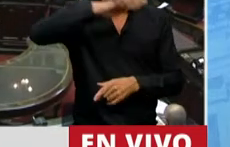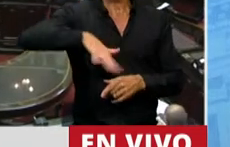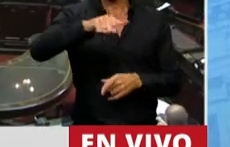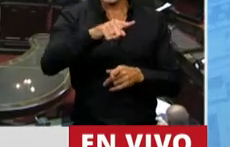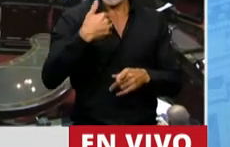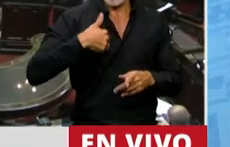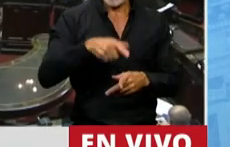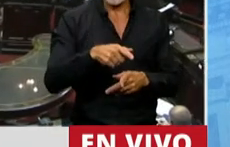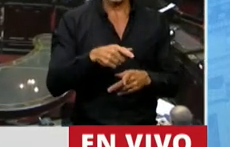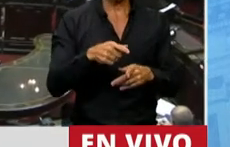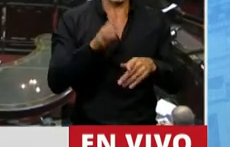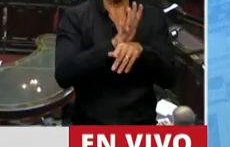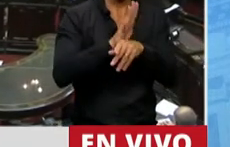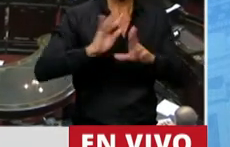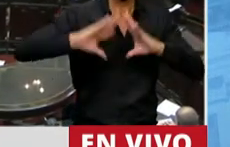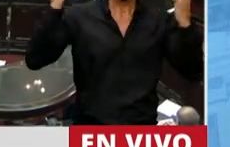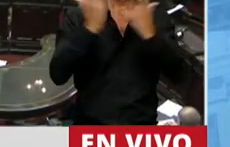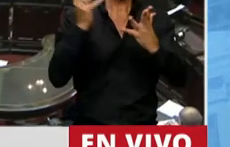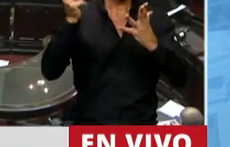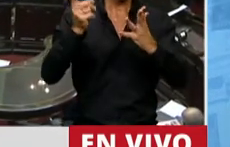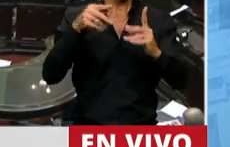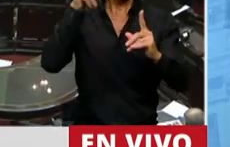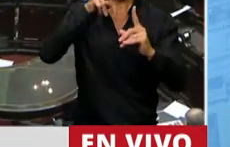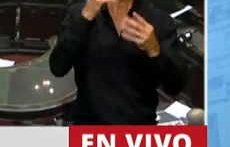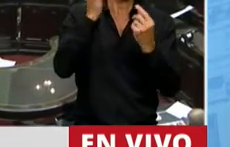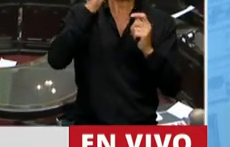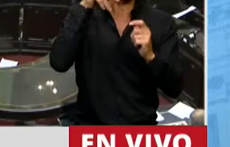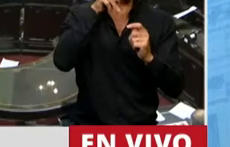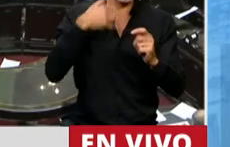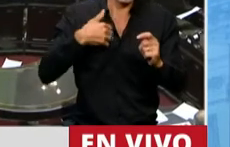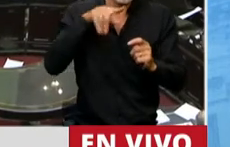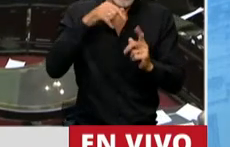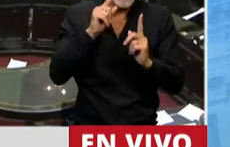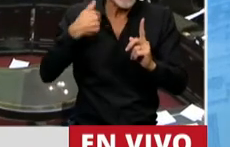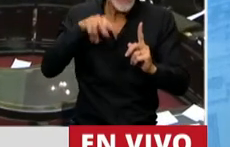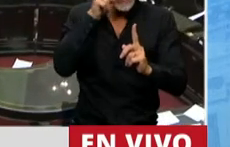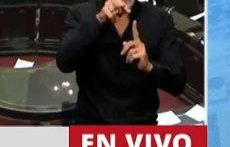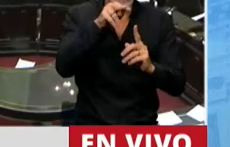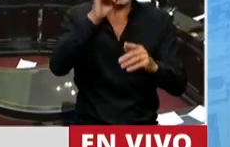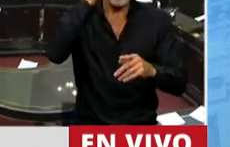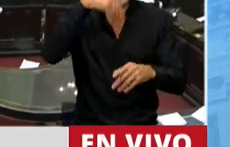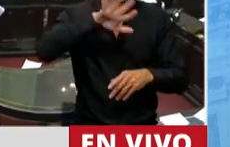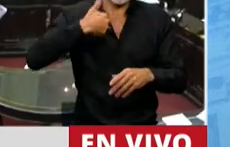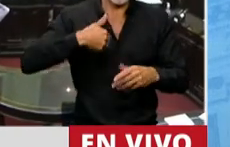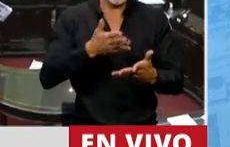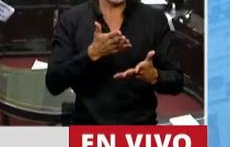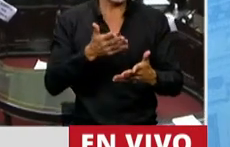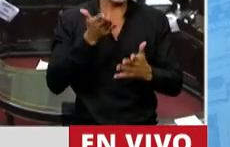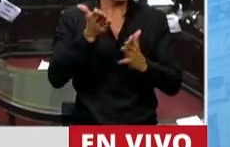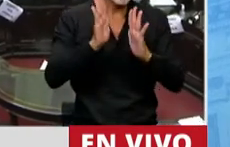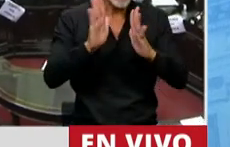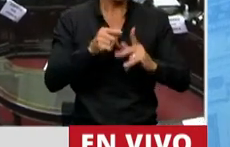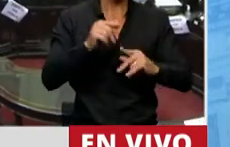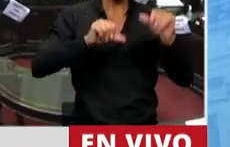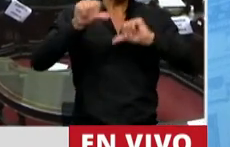es otra cosa que lo universal, visto por nuestros propios ojos. Y esto es lo que estamos pidiendo, hacer ciencia